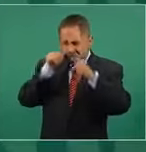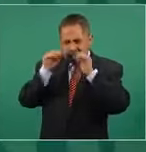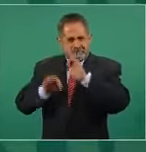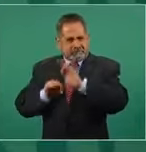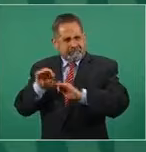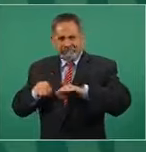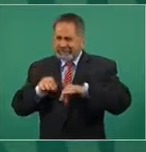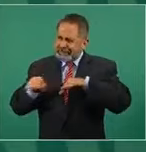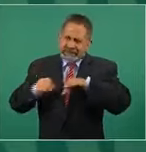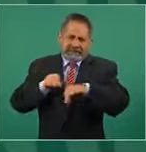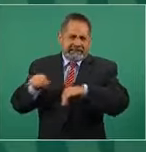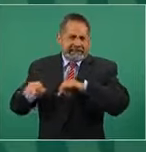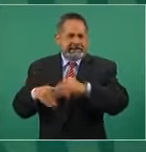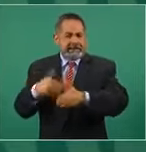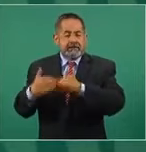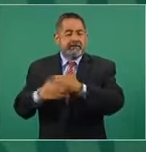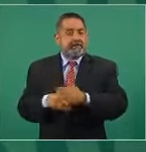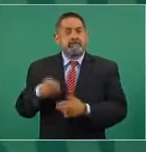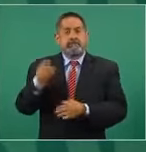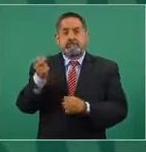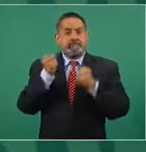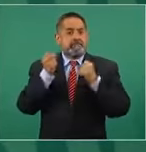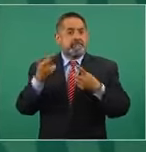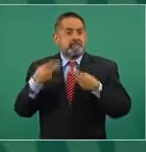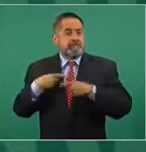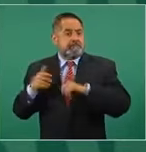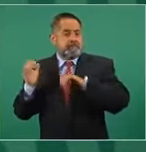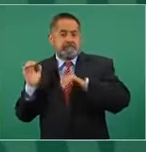allá se están generando muchos empleos,